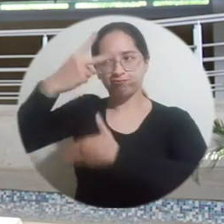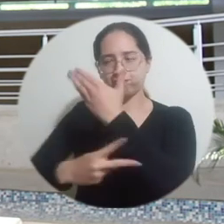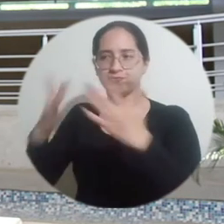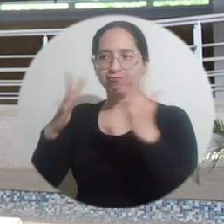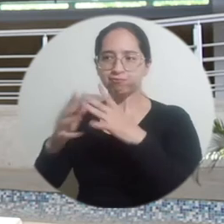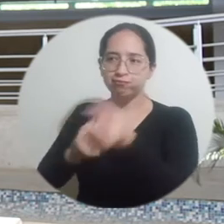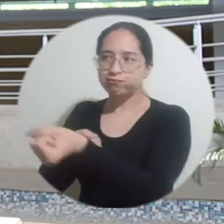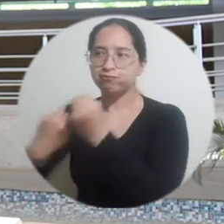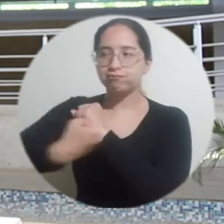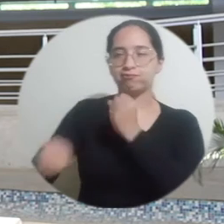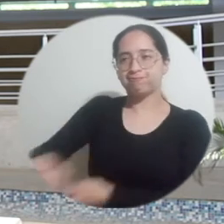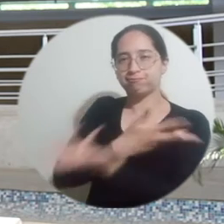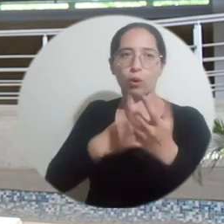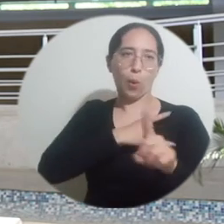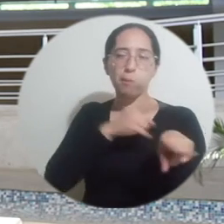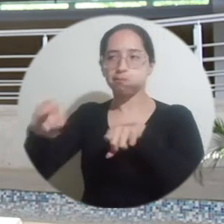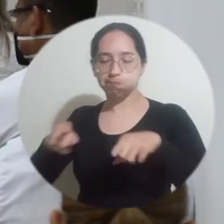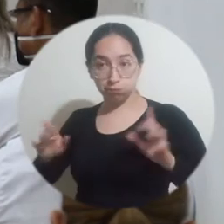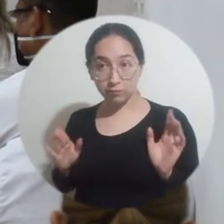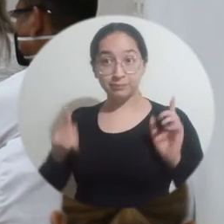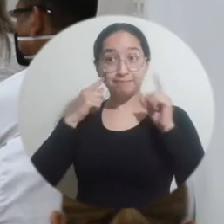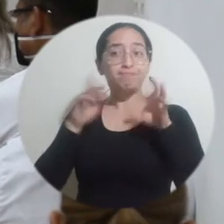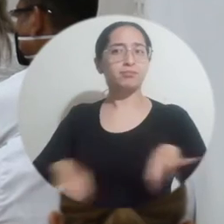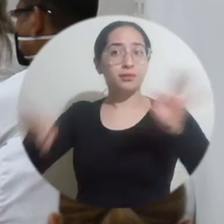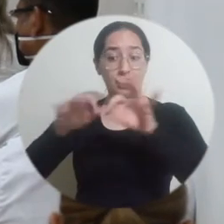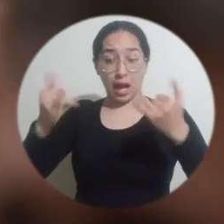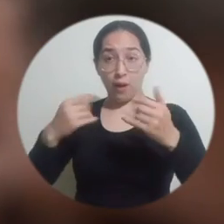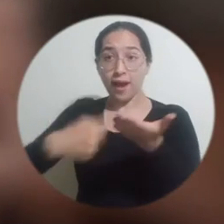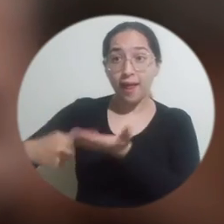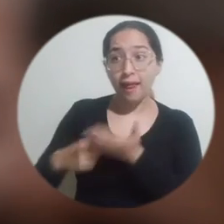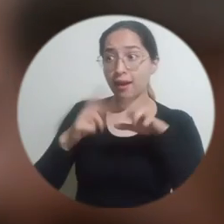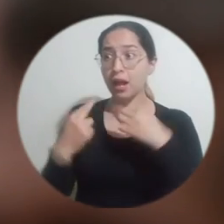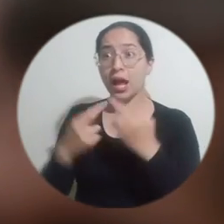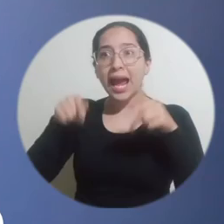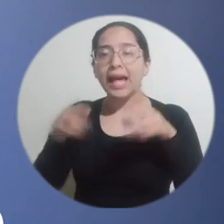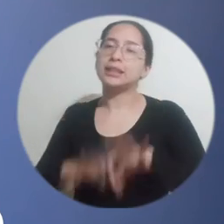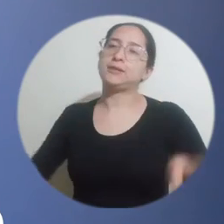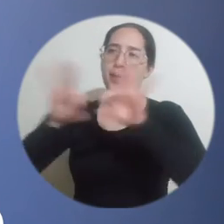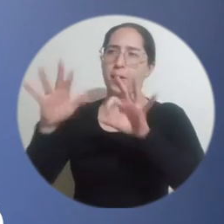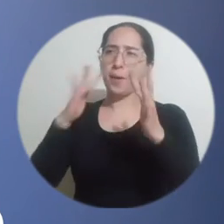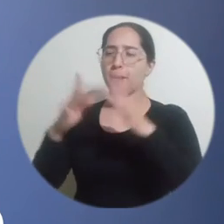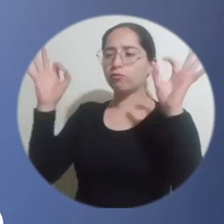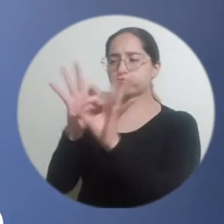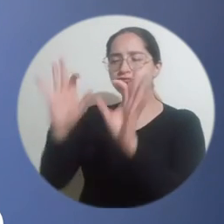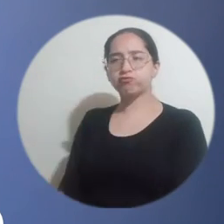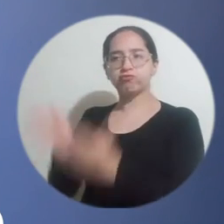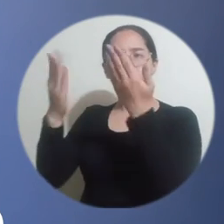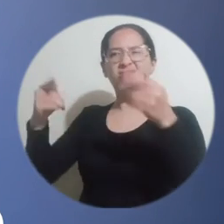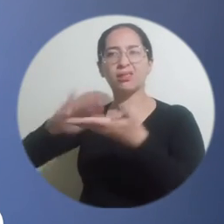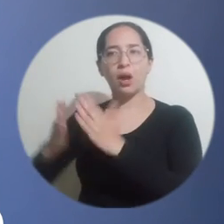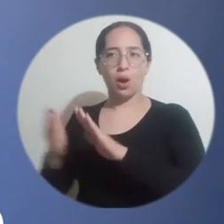concretar proyectos de colaboración universidad-empresa-estado. Es muy importante este tipo de espacios. La idea es que podamos cerrar y trabajar dentro de la